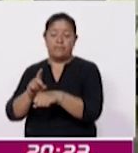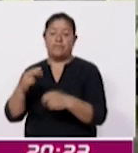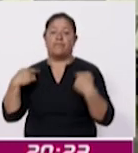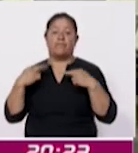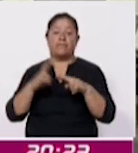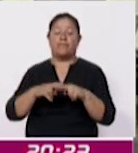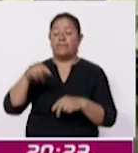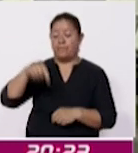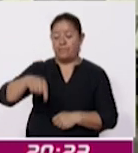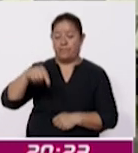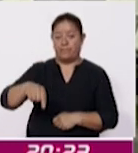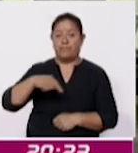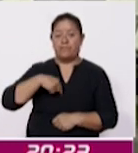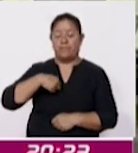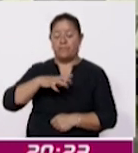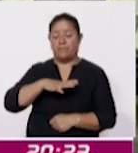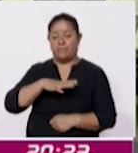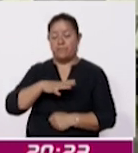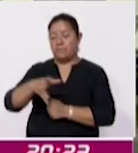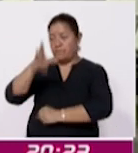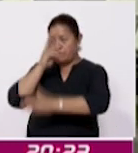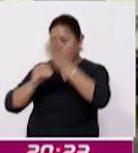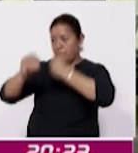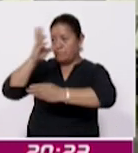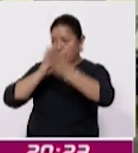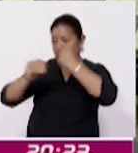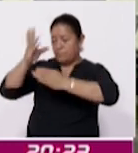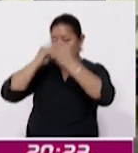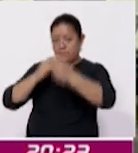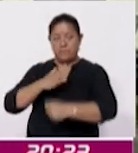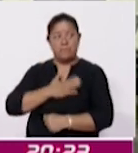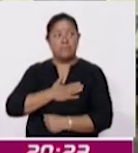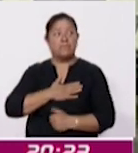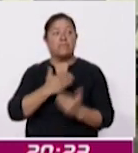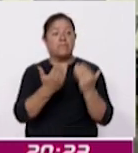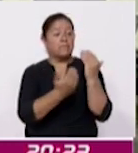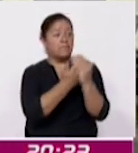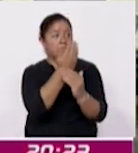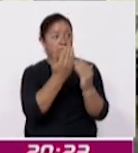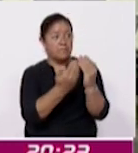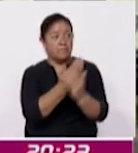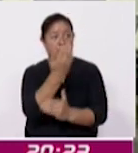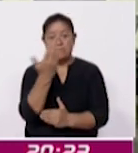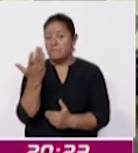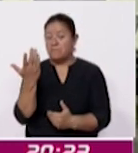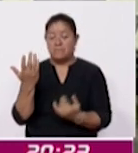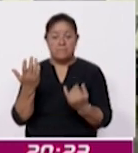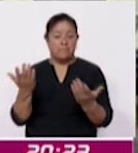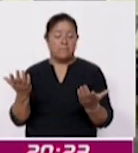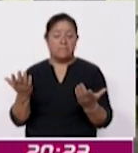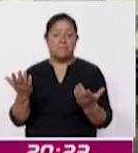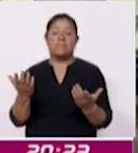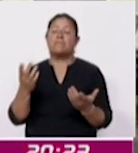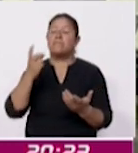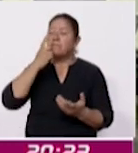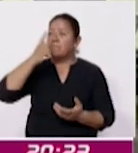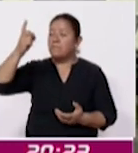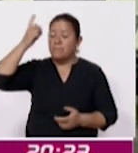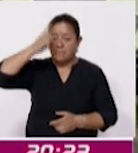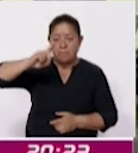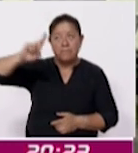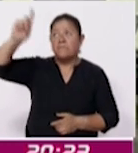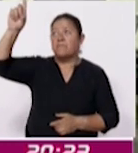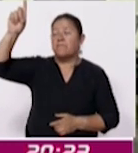en el cuerpo de bomberos son los que nos preparan, nos capacitan, y en las mañanas, como todo, dar gracias a Dios por un día más